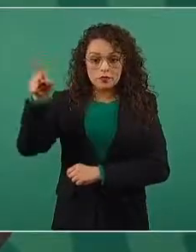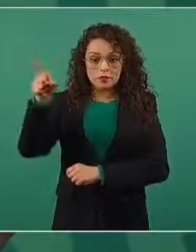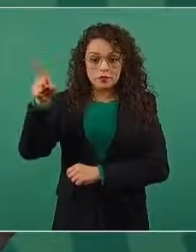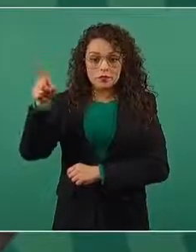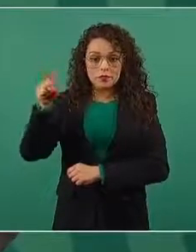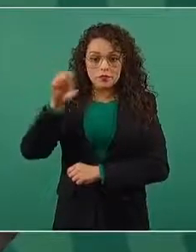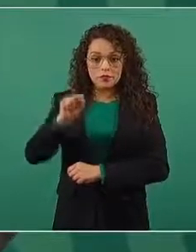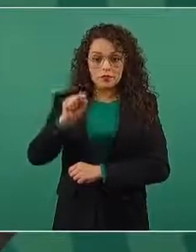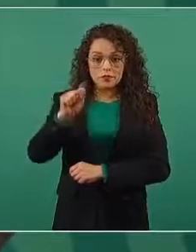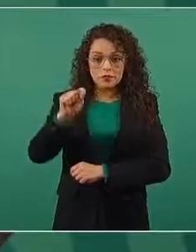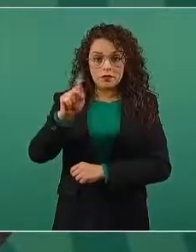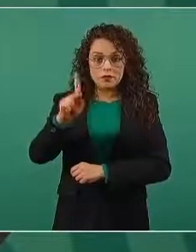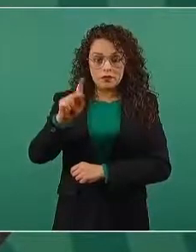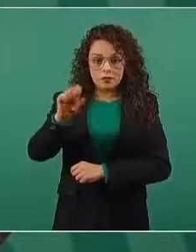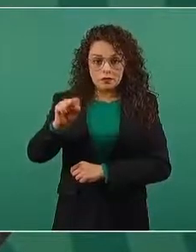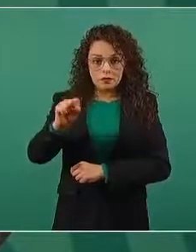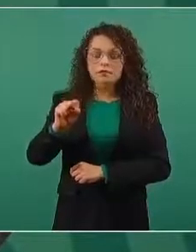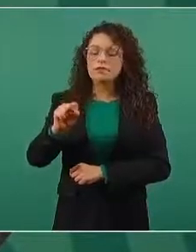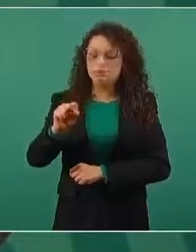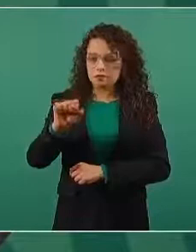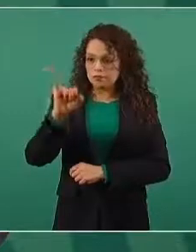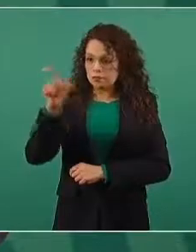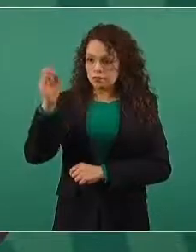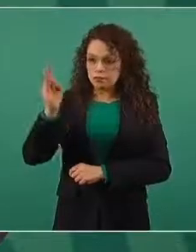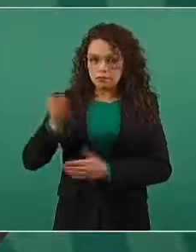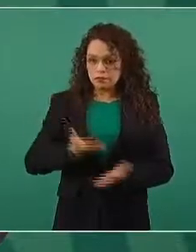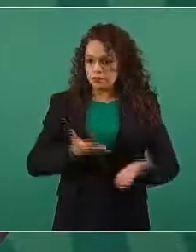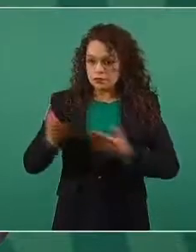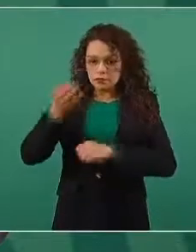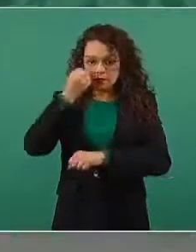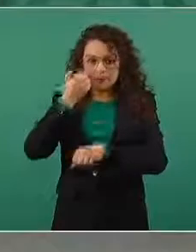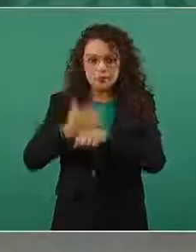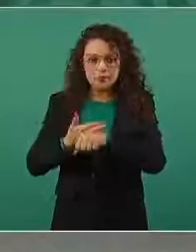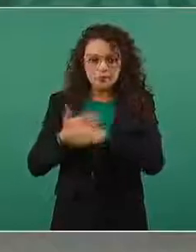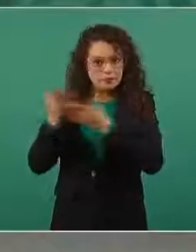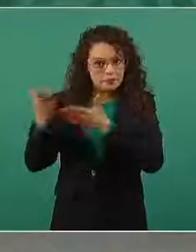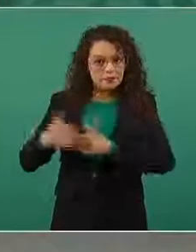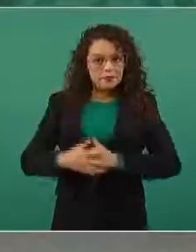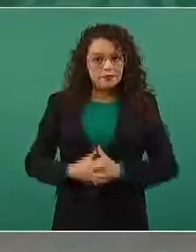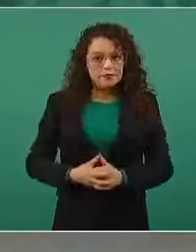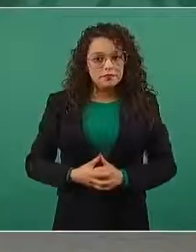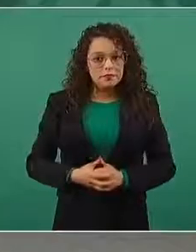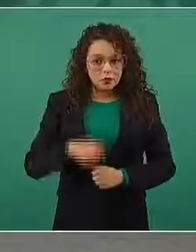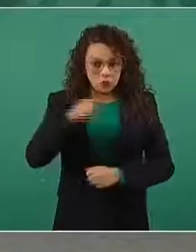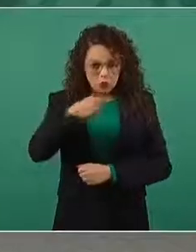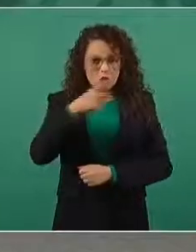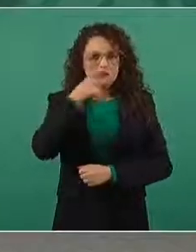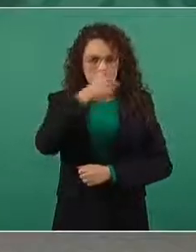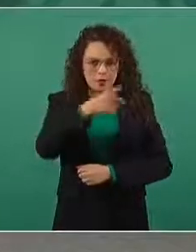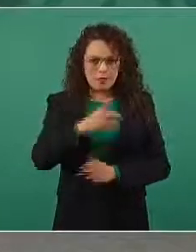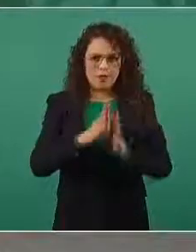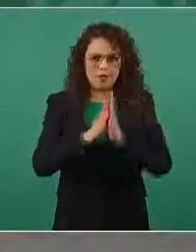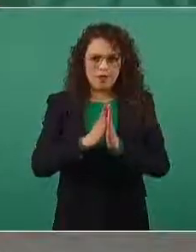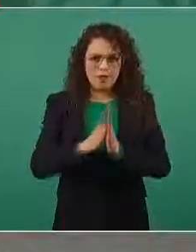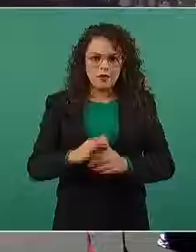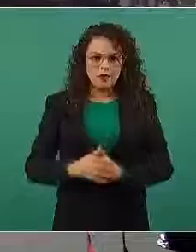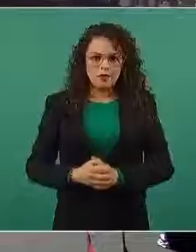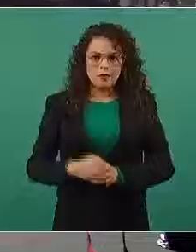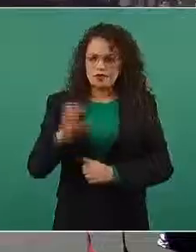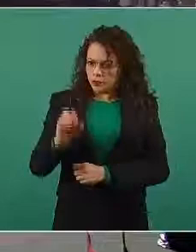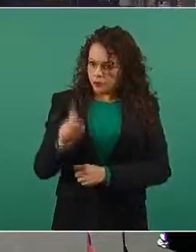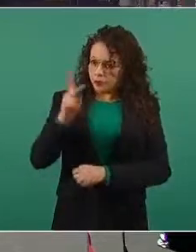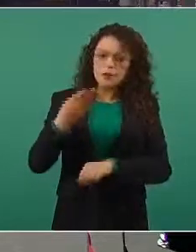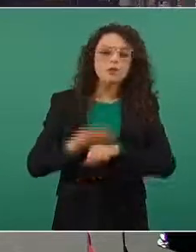Trabajo, van a ser recibidos por la secretaria. ¿Tú les comentas? Muy bien.